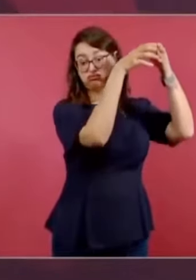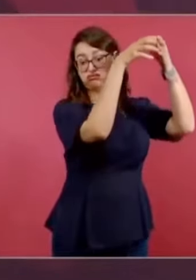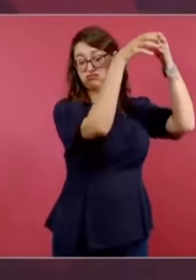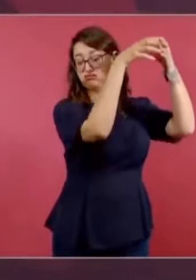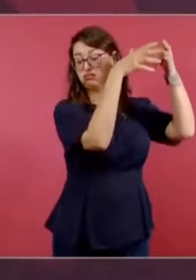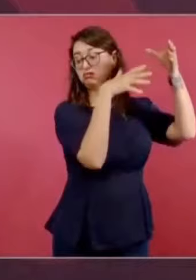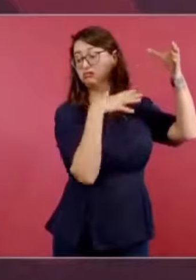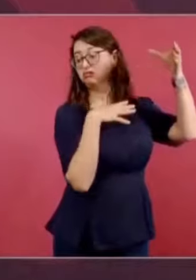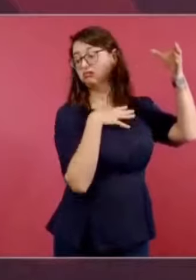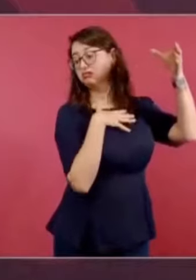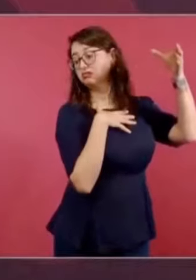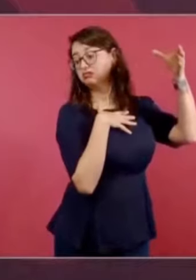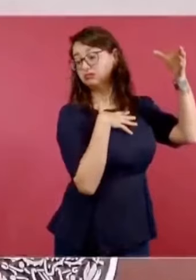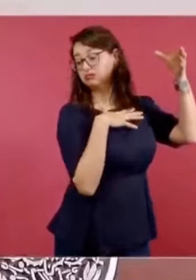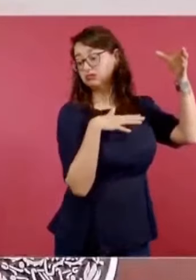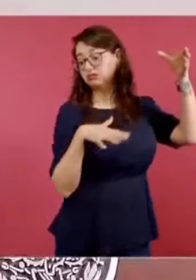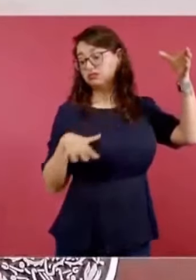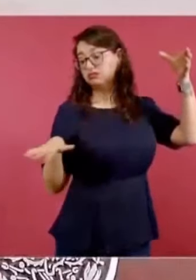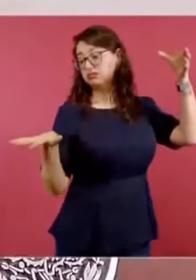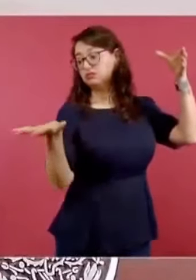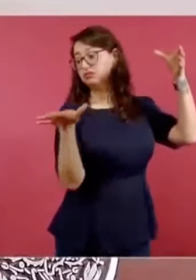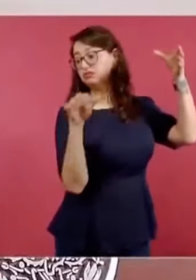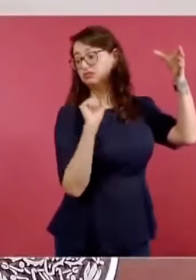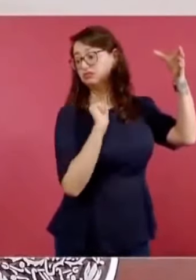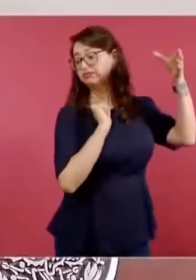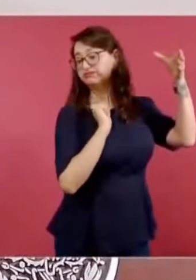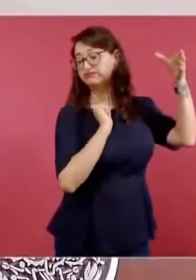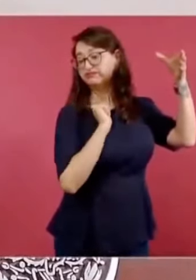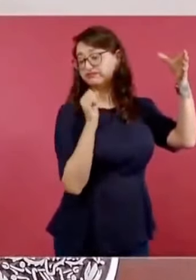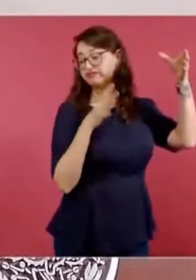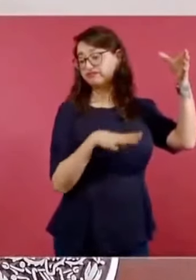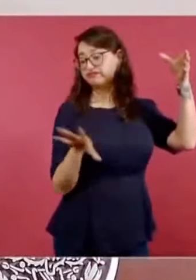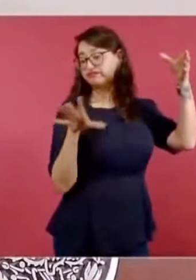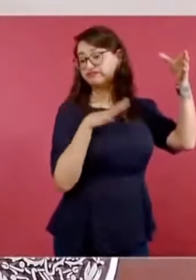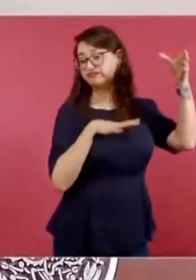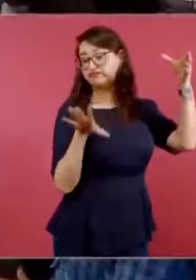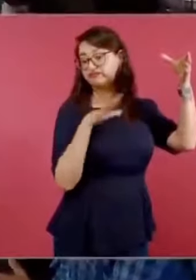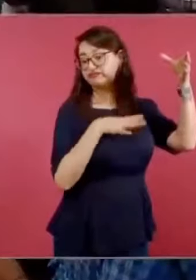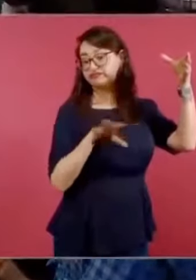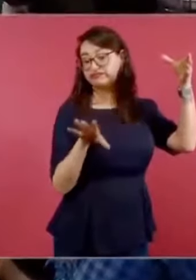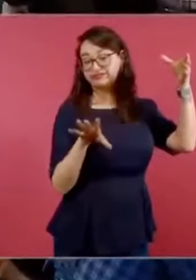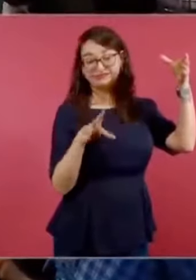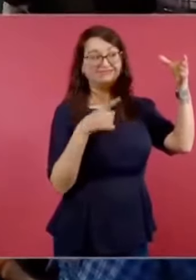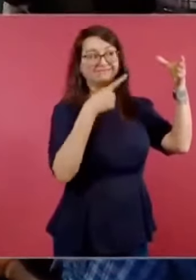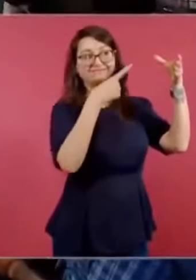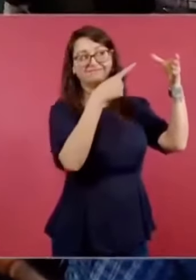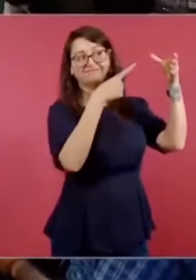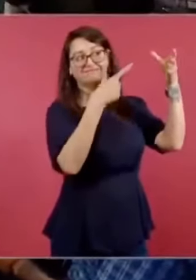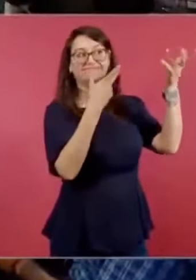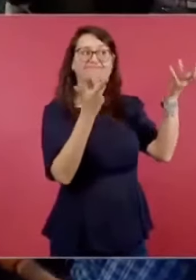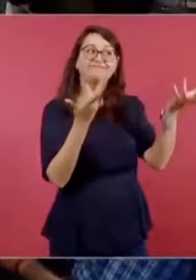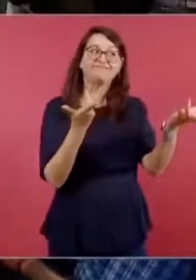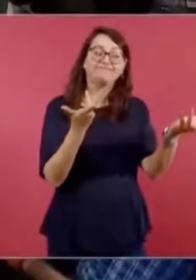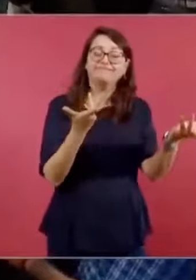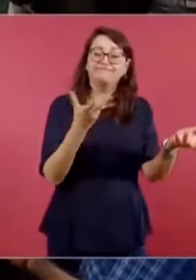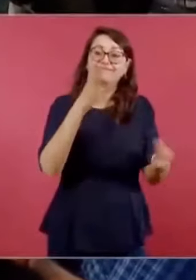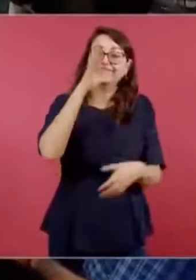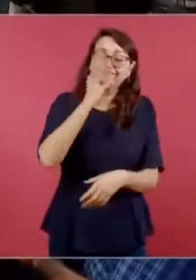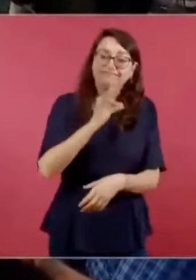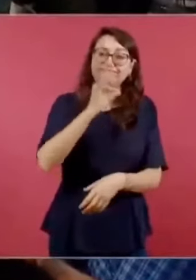eso les afecta. Entonces, en vez de estarse amargando la vida,